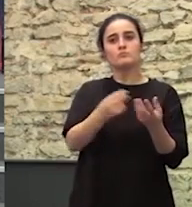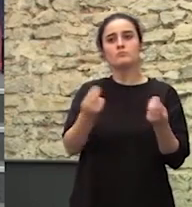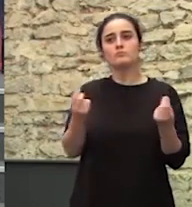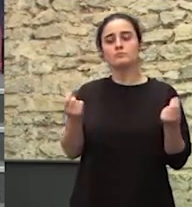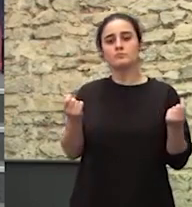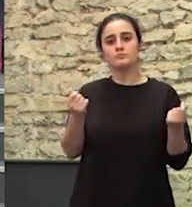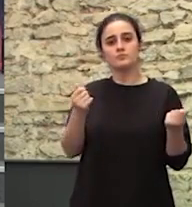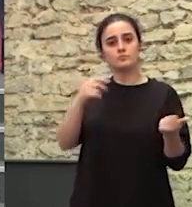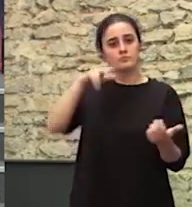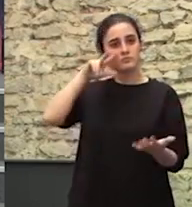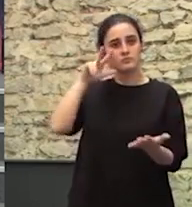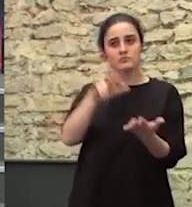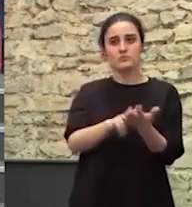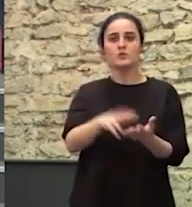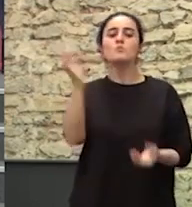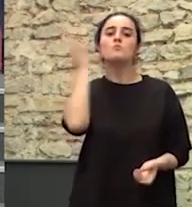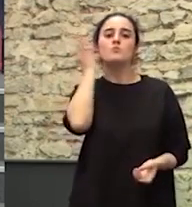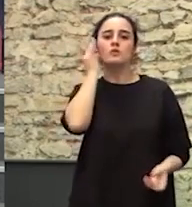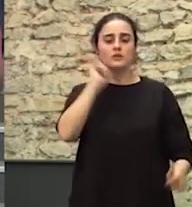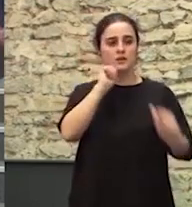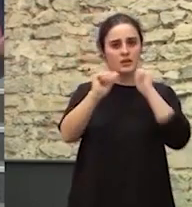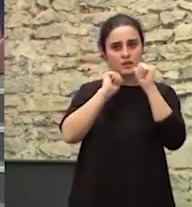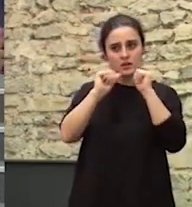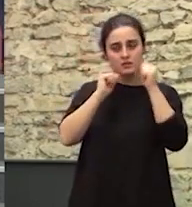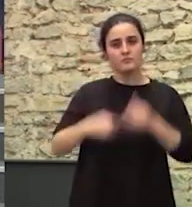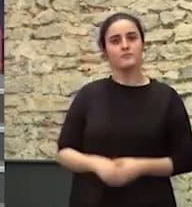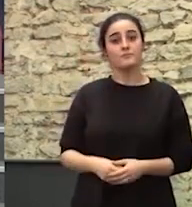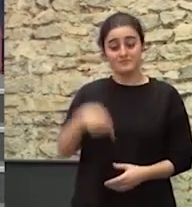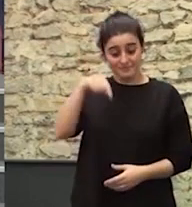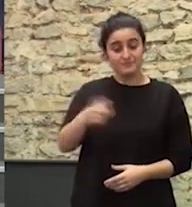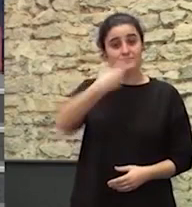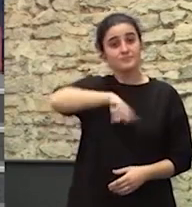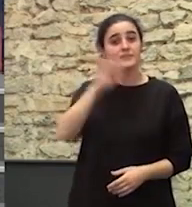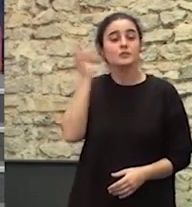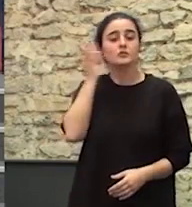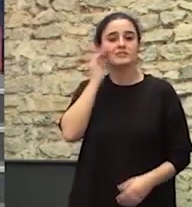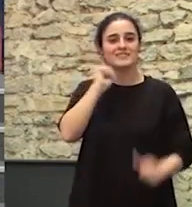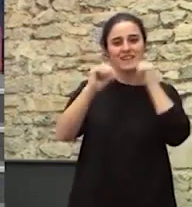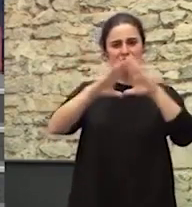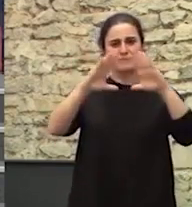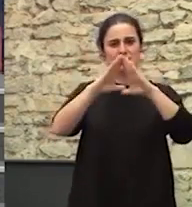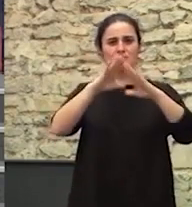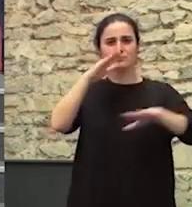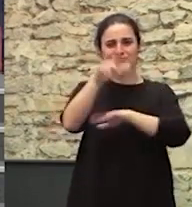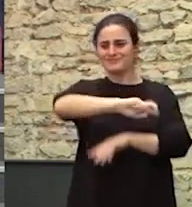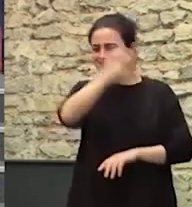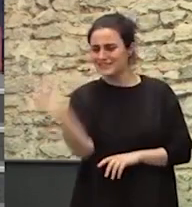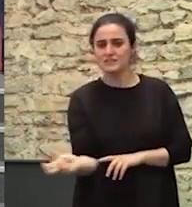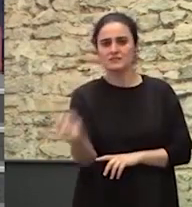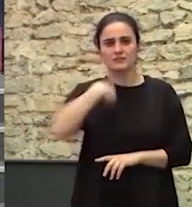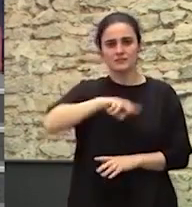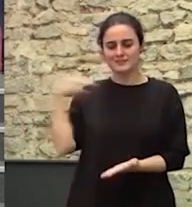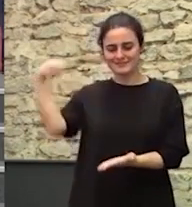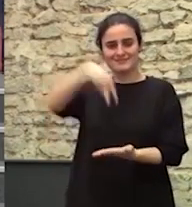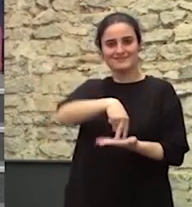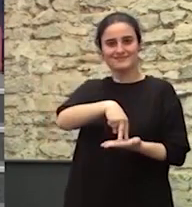Por el reconocimiento A las mujeres gitanas Hoy Nosotras Gitanas Feministas Por la Diverdad Estamos aquí